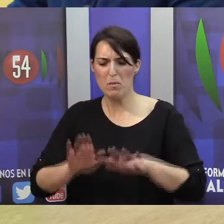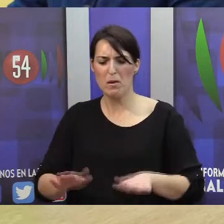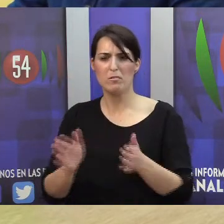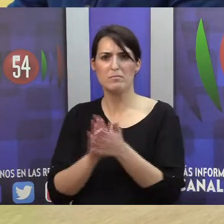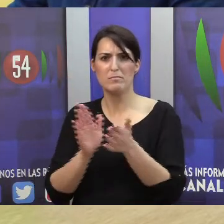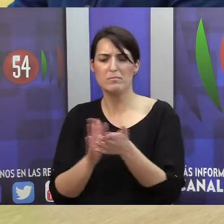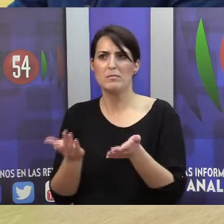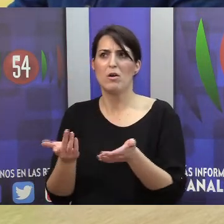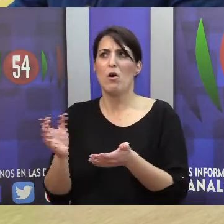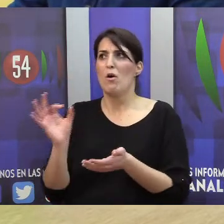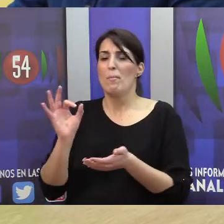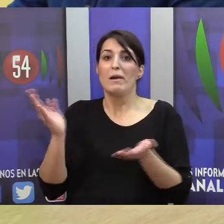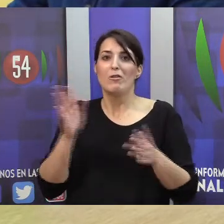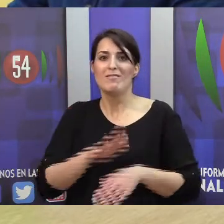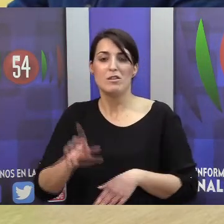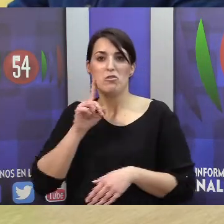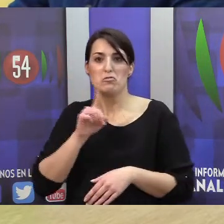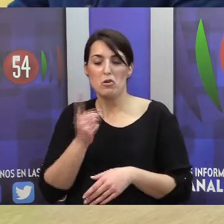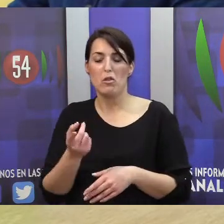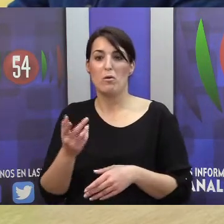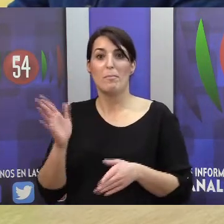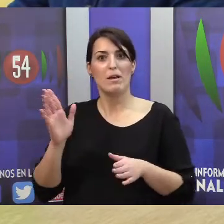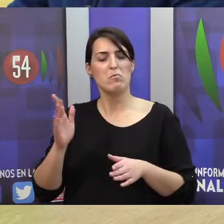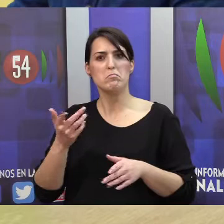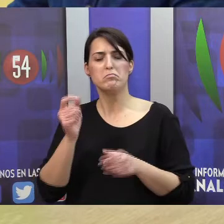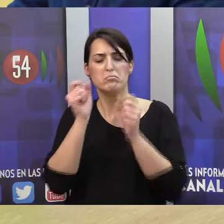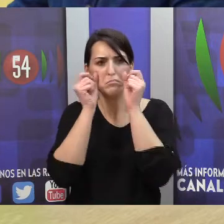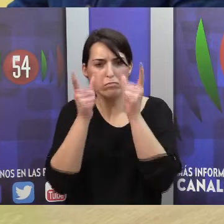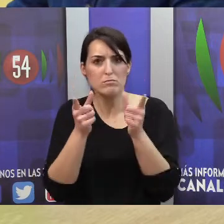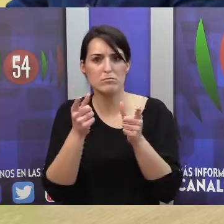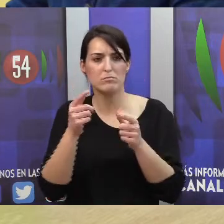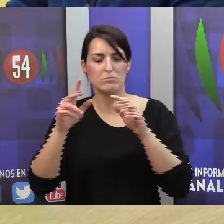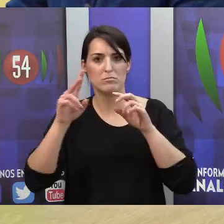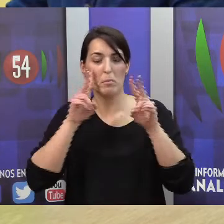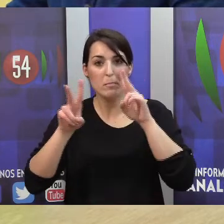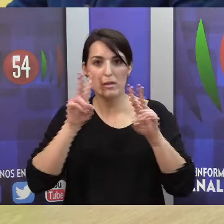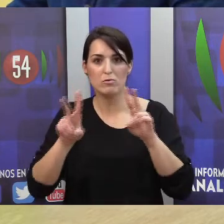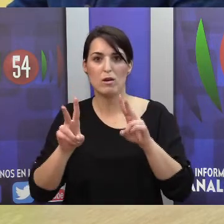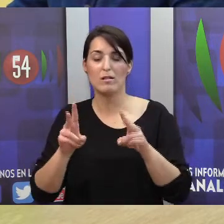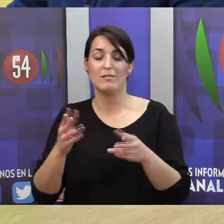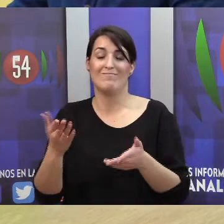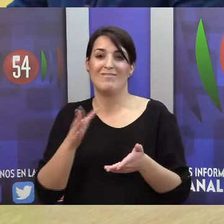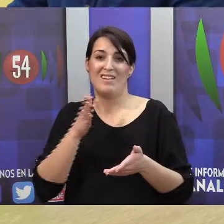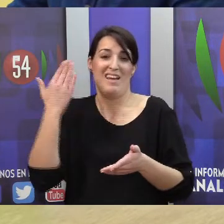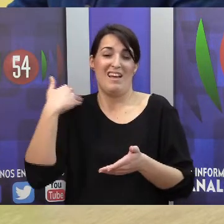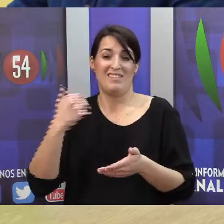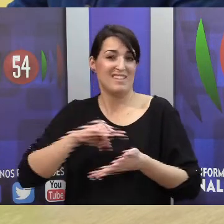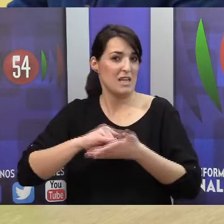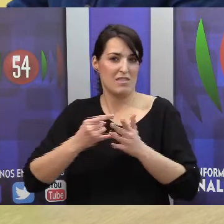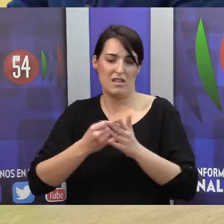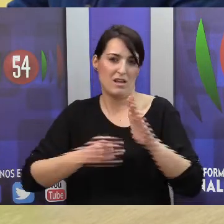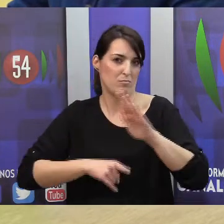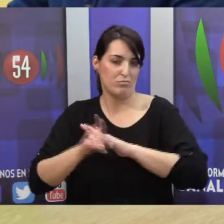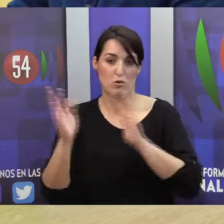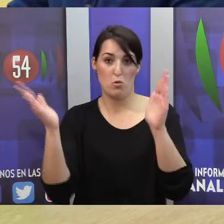pero tiene estímulos, se volvía y dice, pues no es sordo, no habían avanzado las técnicas hasta el punto de que estamos hoy en día, y entonces estos padres pues